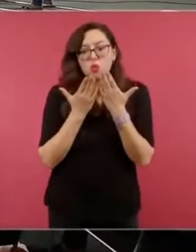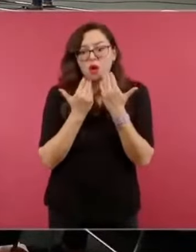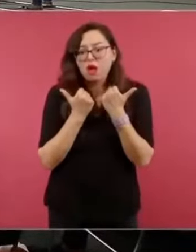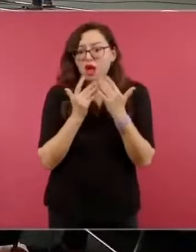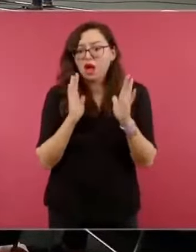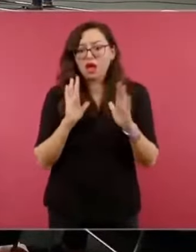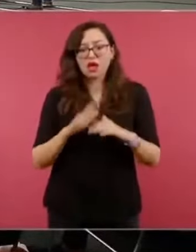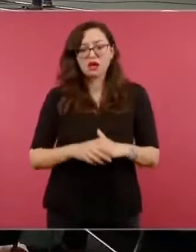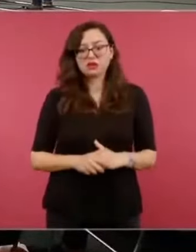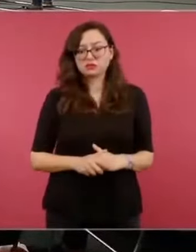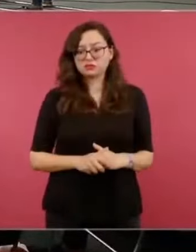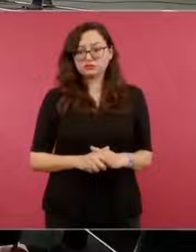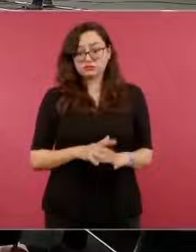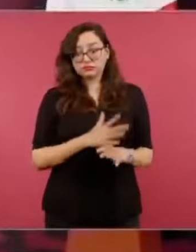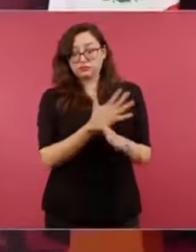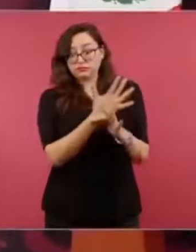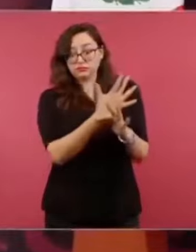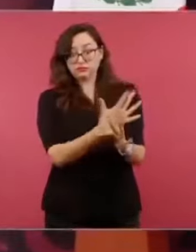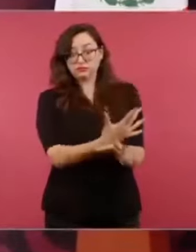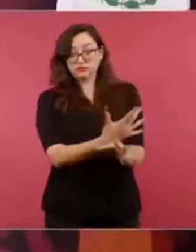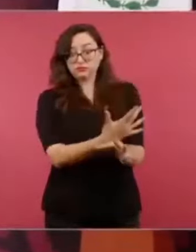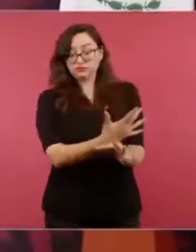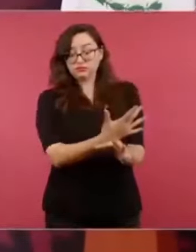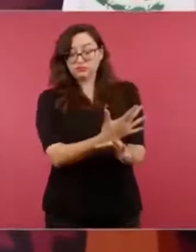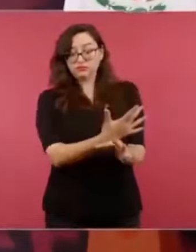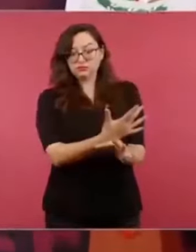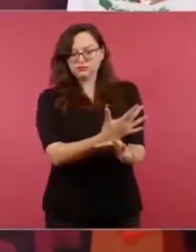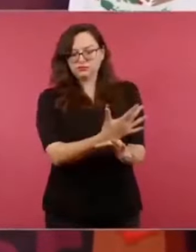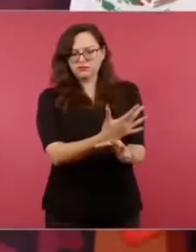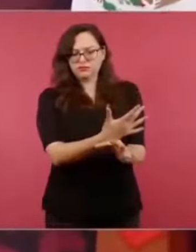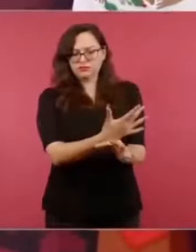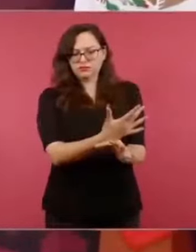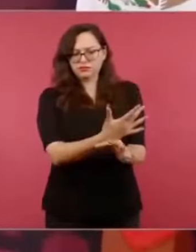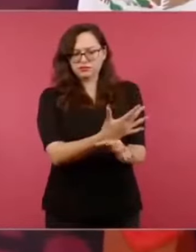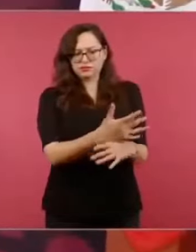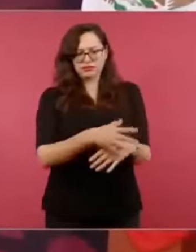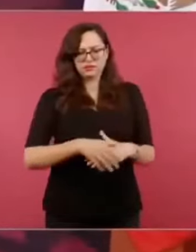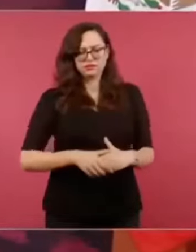abogado, de que no tiene ingresos.